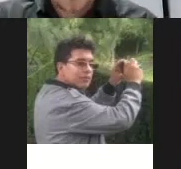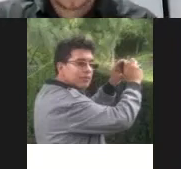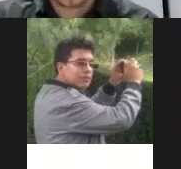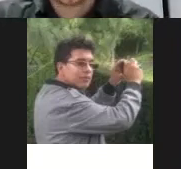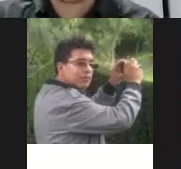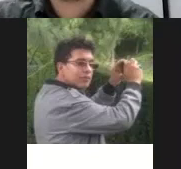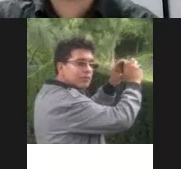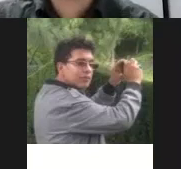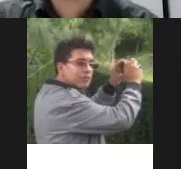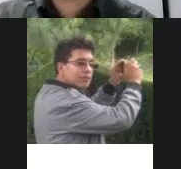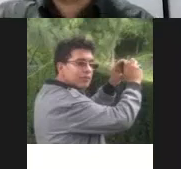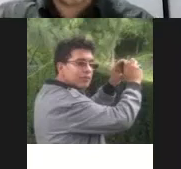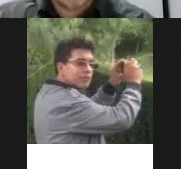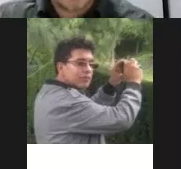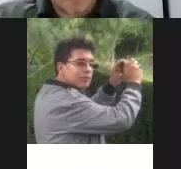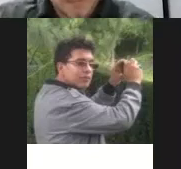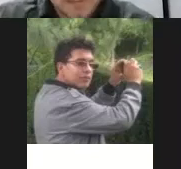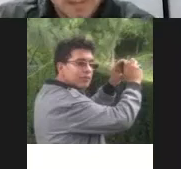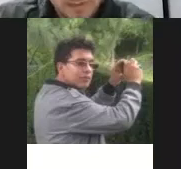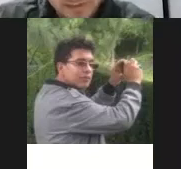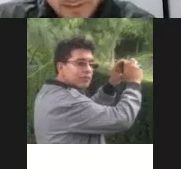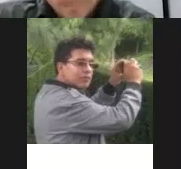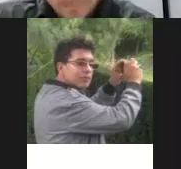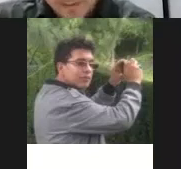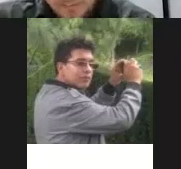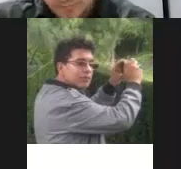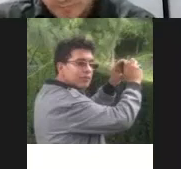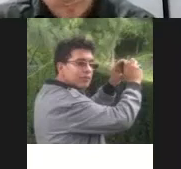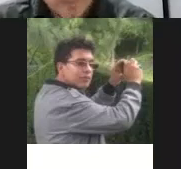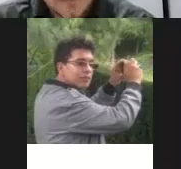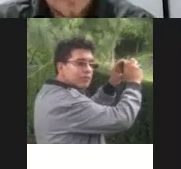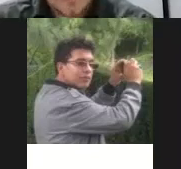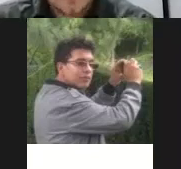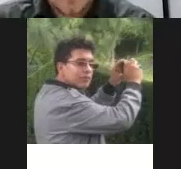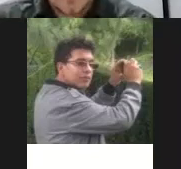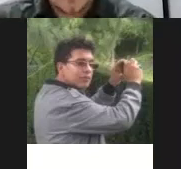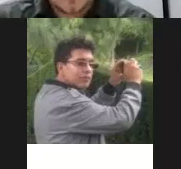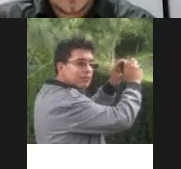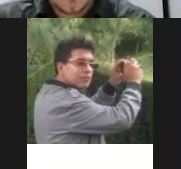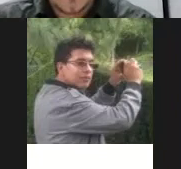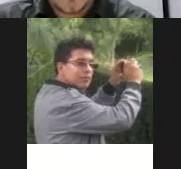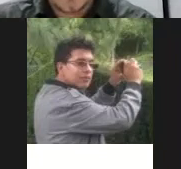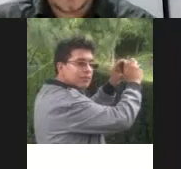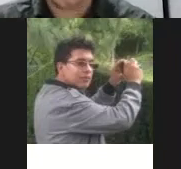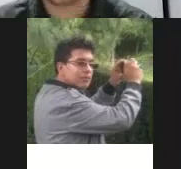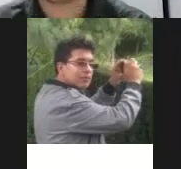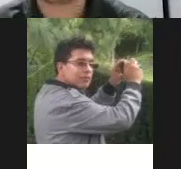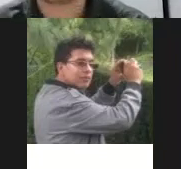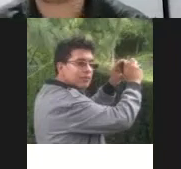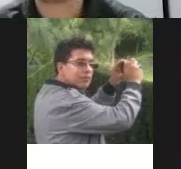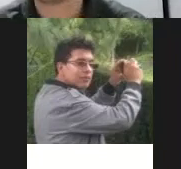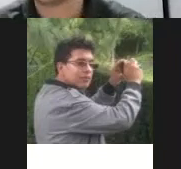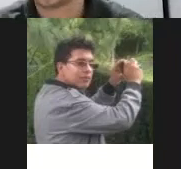implica bueno como un dibujo de lo que era esta zona este barrio y este es un punto muy importante porque implica un primer paso de bueno de